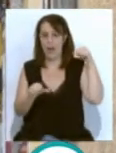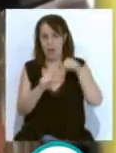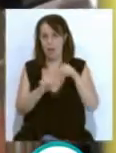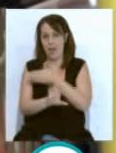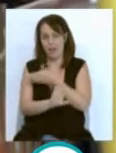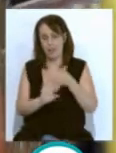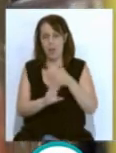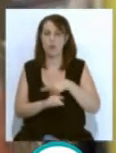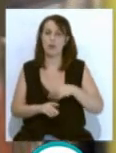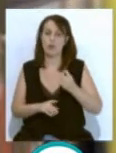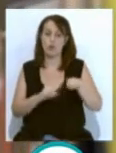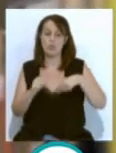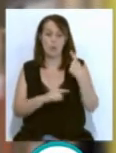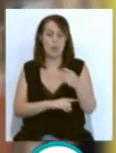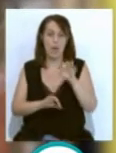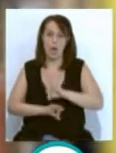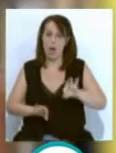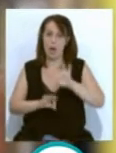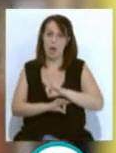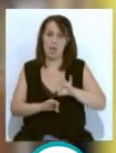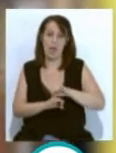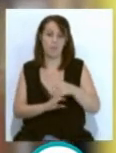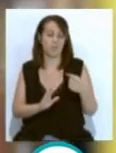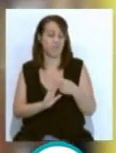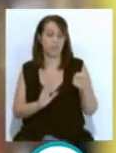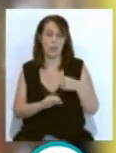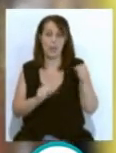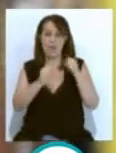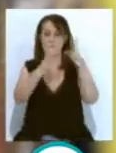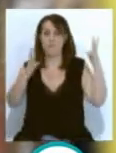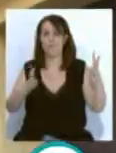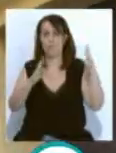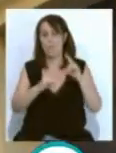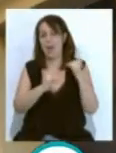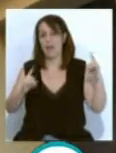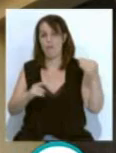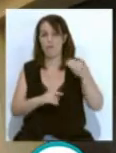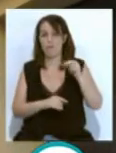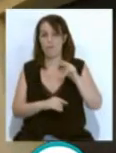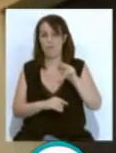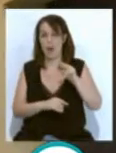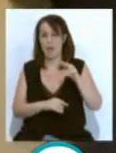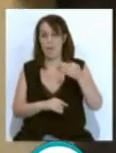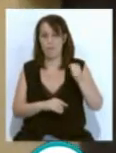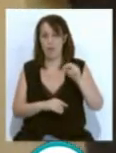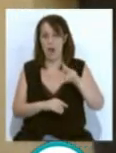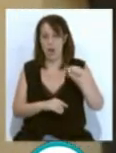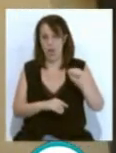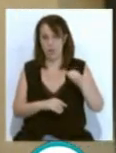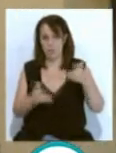sin graves consecuencias, excepto lo originado en la pérgola de Santa Bárbara, que ocasiona importantes daños